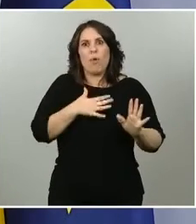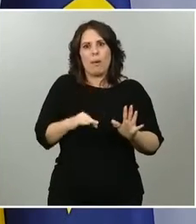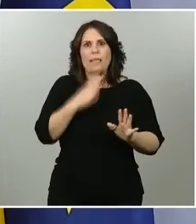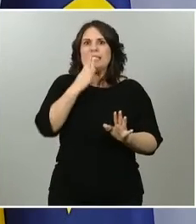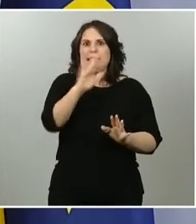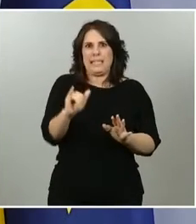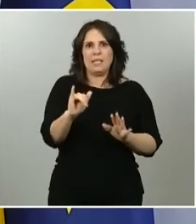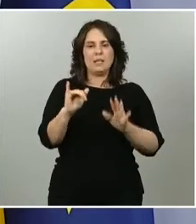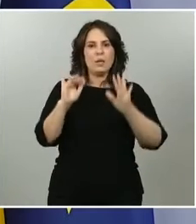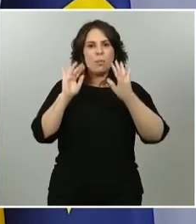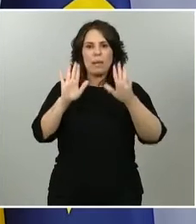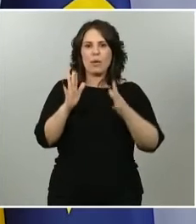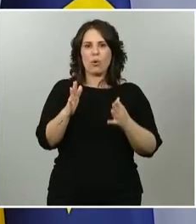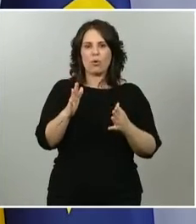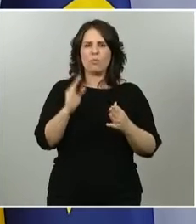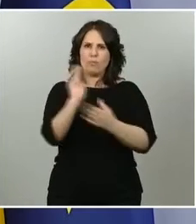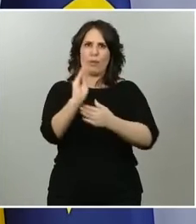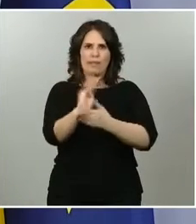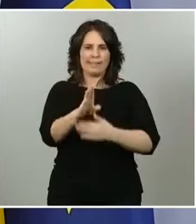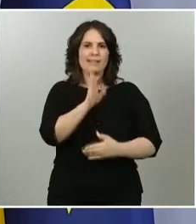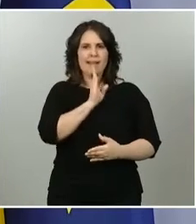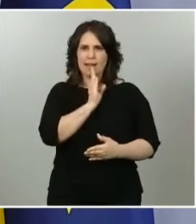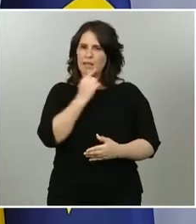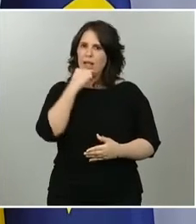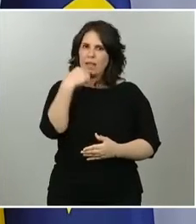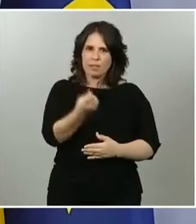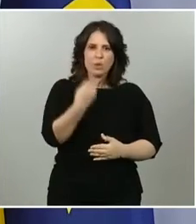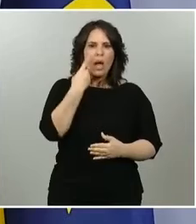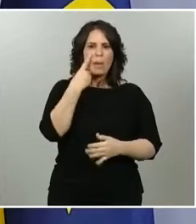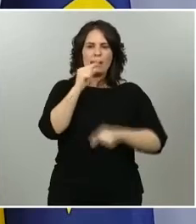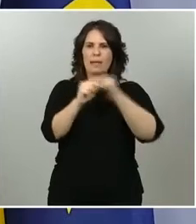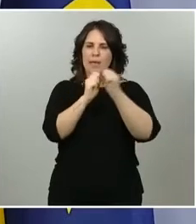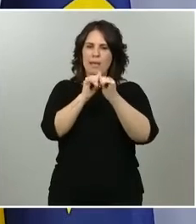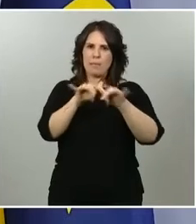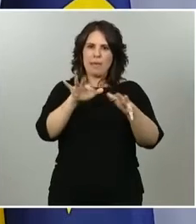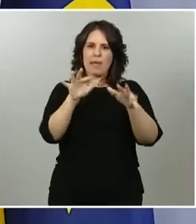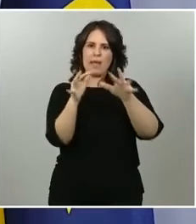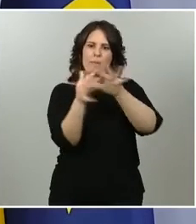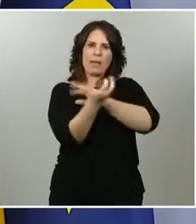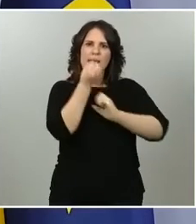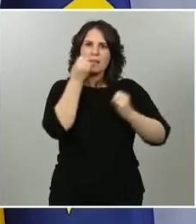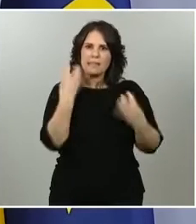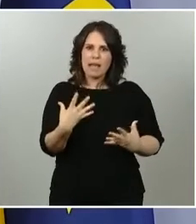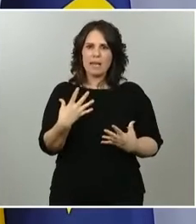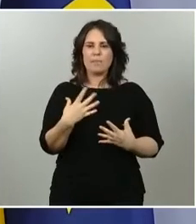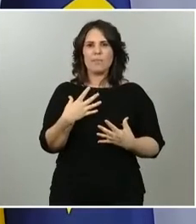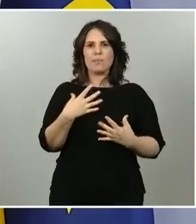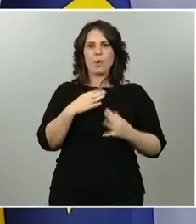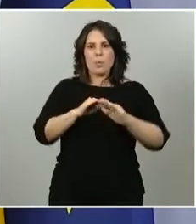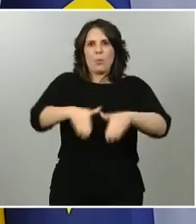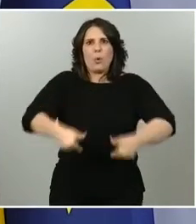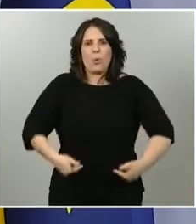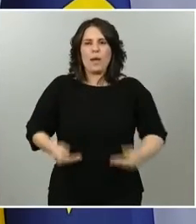muy, muy prudentes. Vamos a ir viendo cómo evoluciona la epidemia, vamos a ir viendo cómo va esta transición a la nueva normalidad. En principio, insisto,